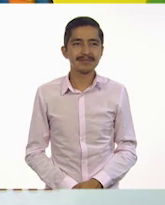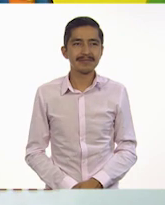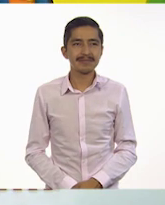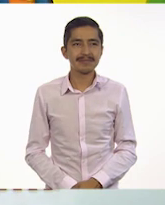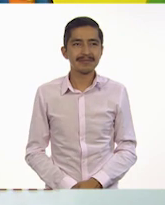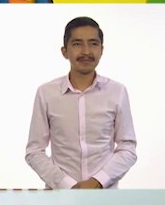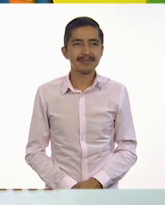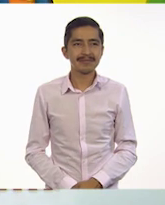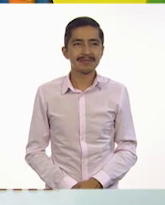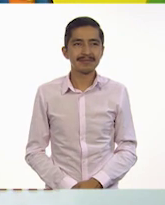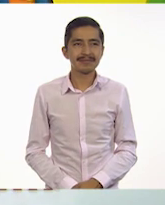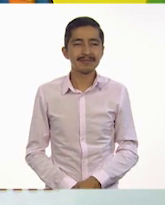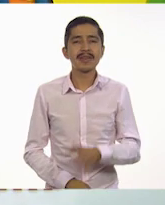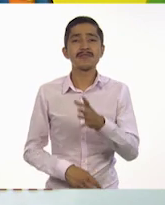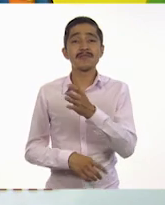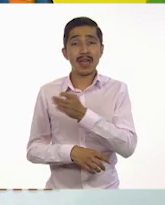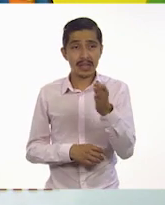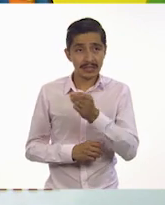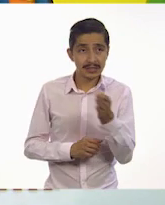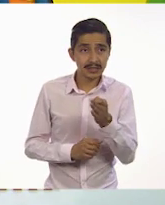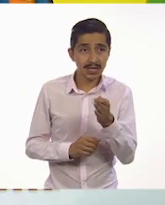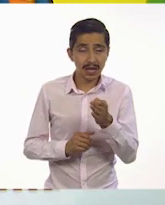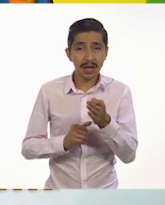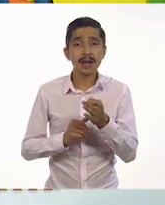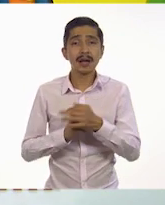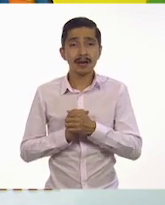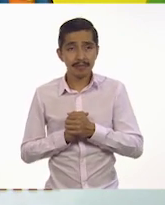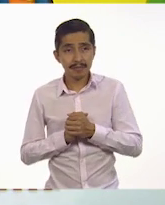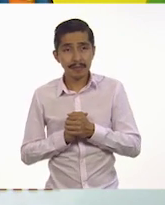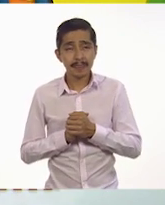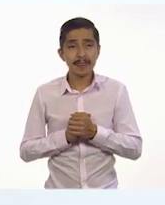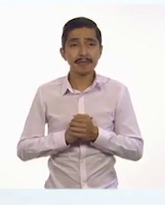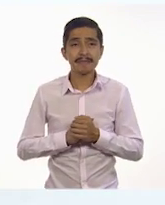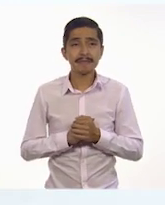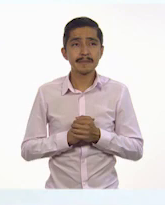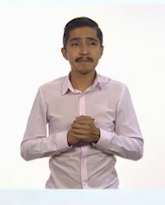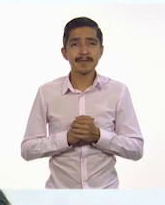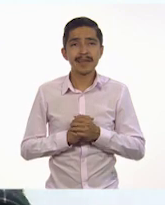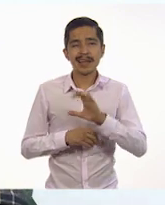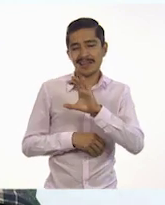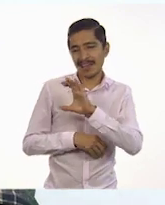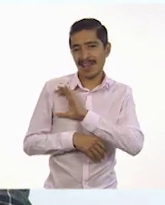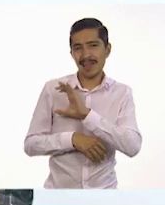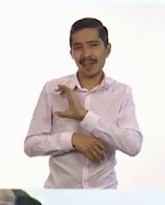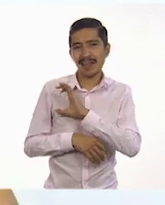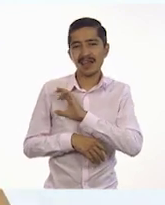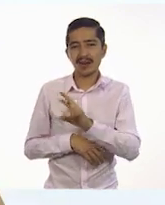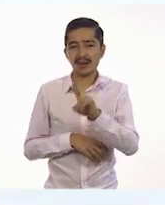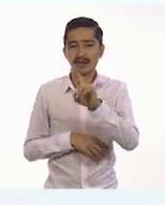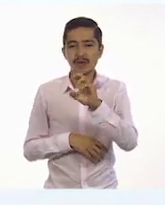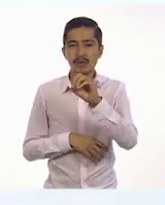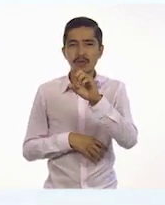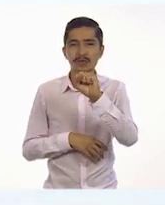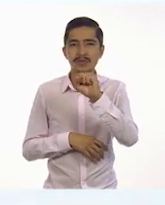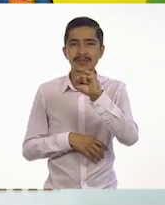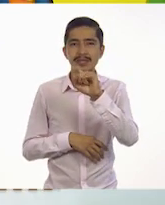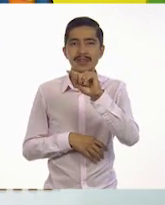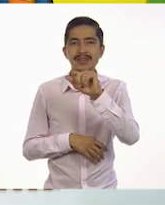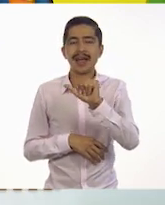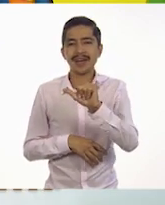Entonces, nuestra fecha y querida Rosita. Ya está.